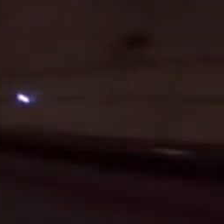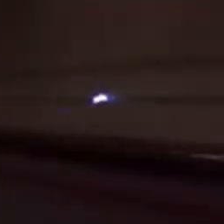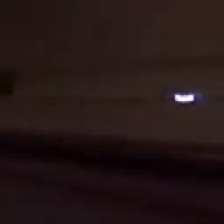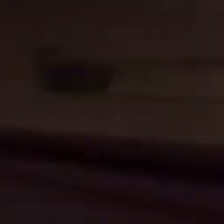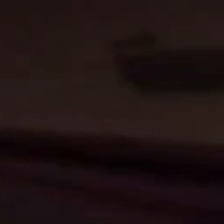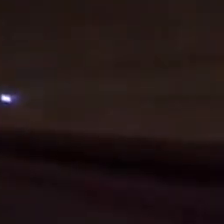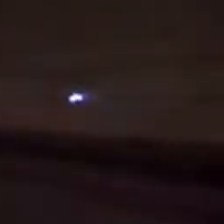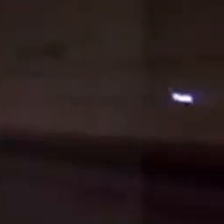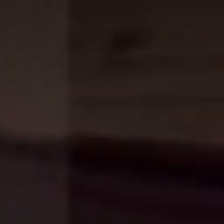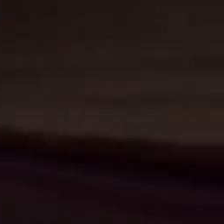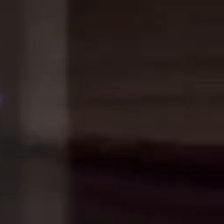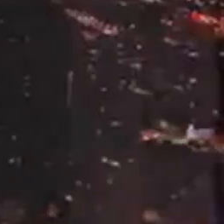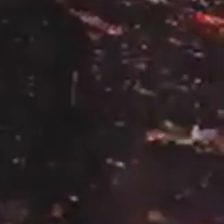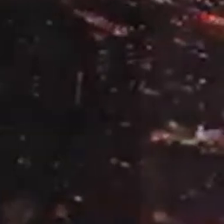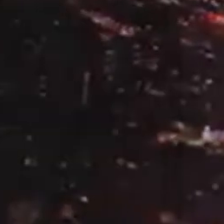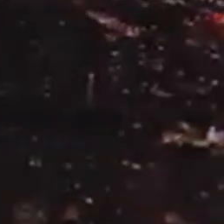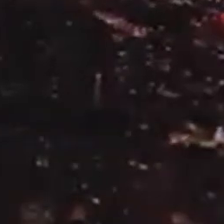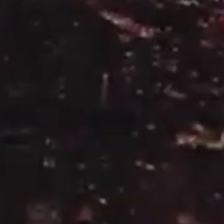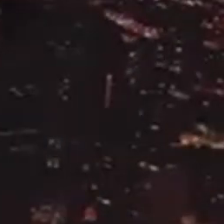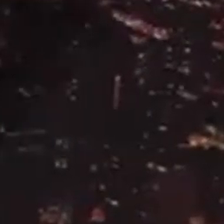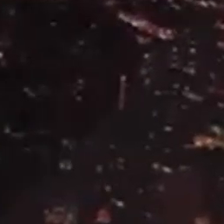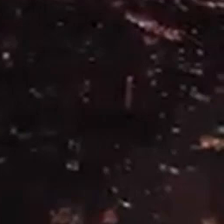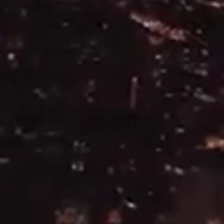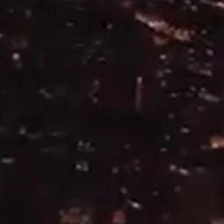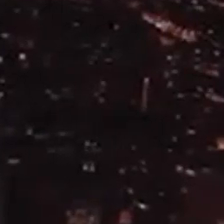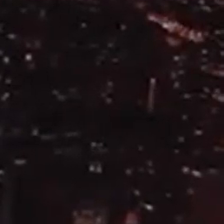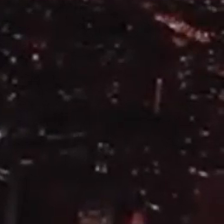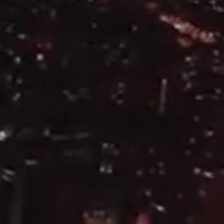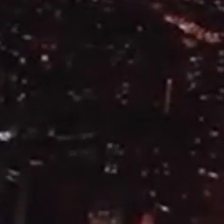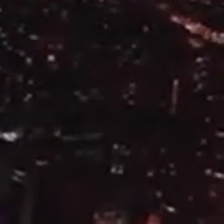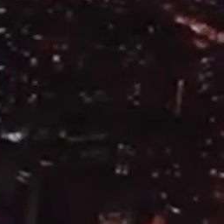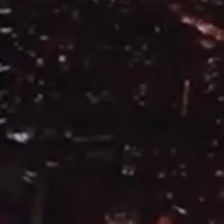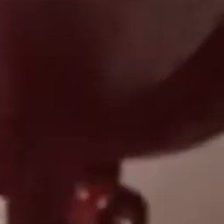RTVC Noticias, emisión fin de semana.